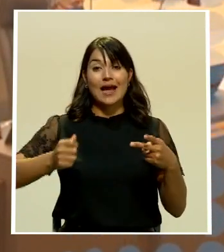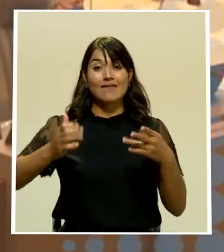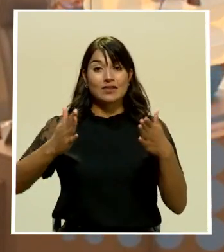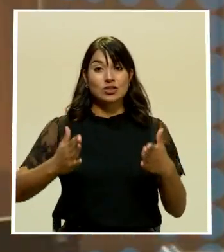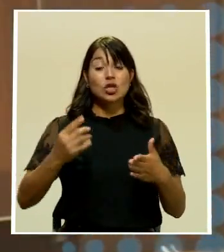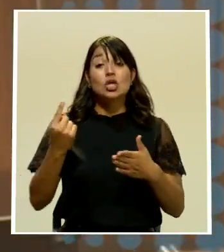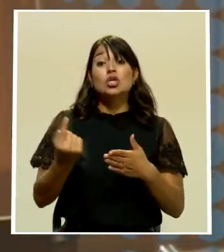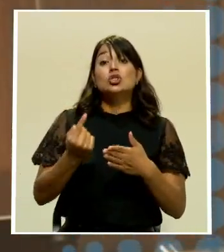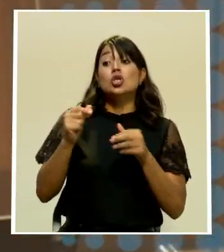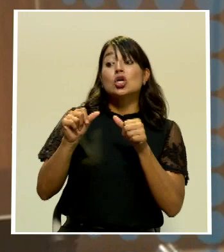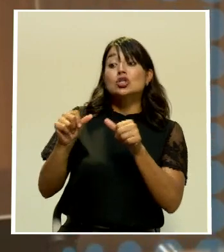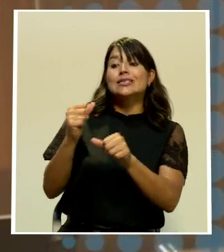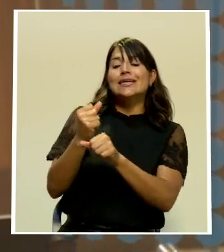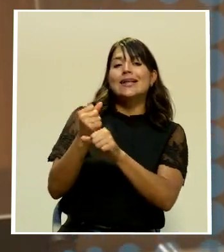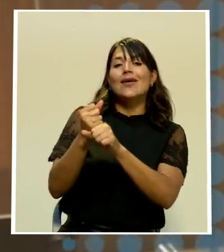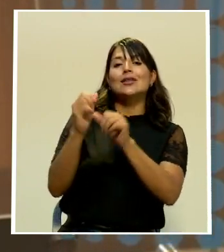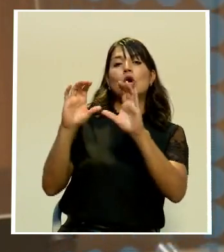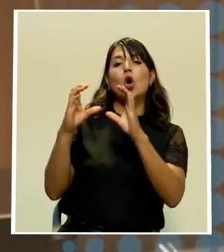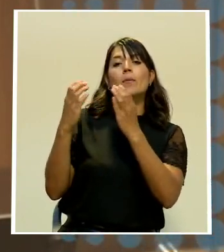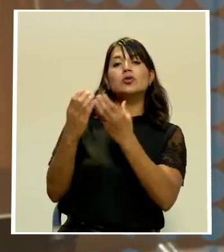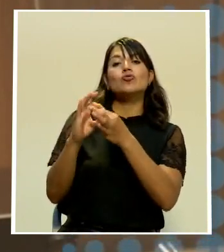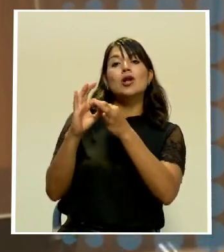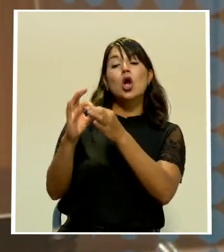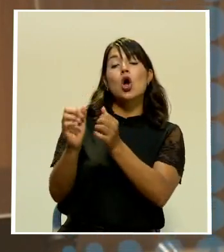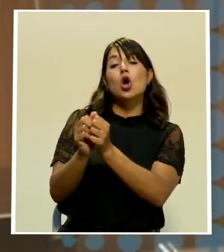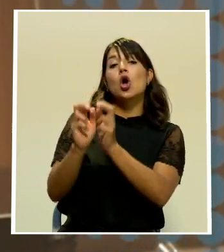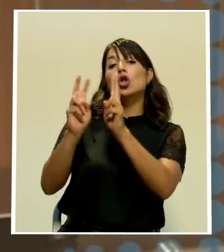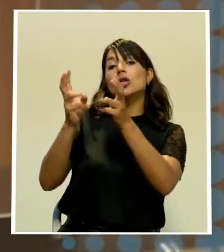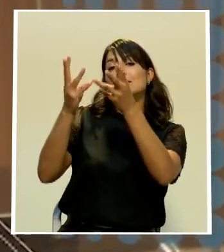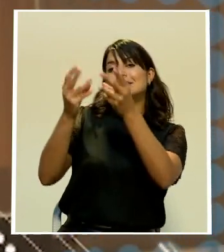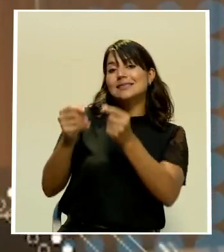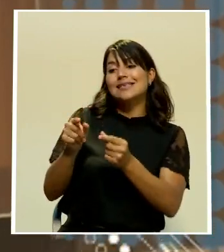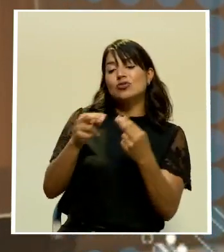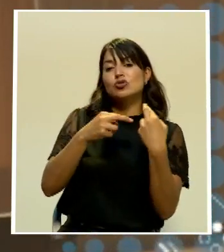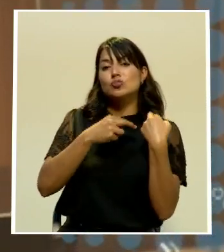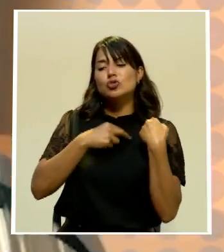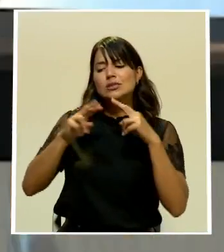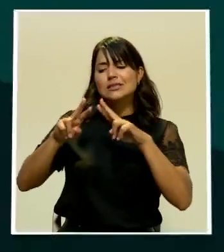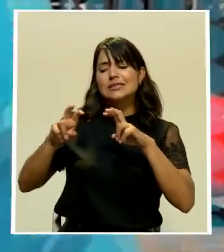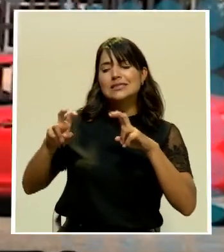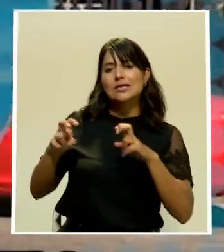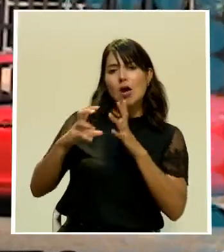funcionará Hacendarios que analiza recortes al presupuesto.